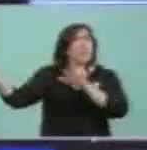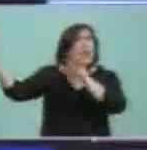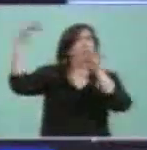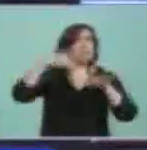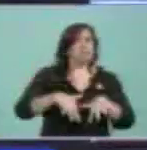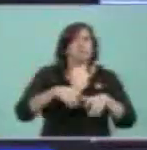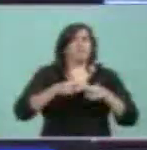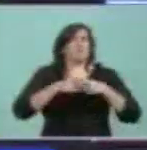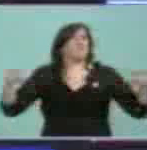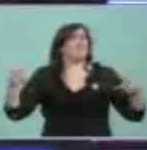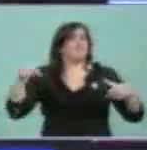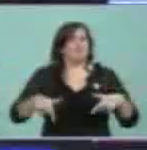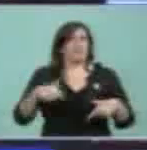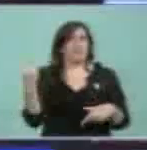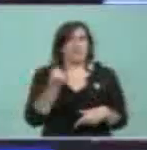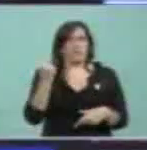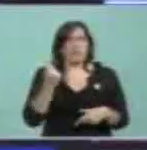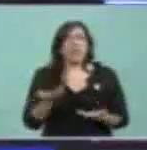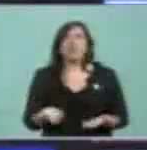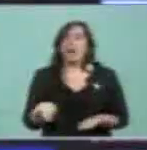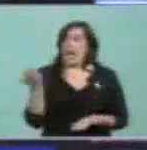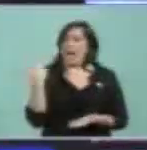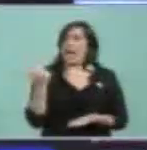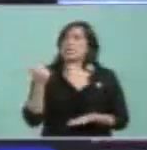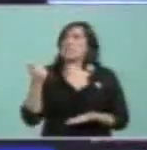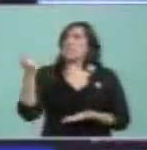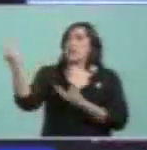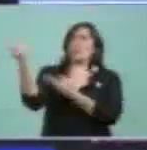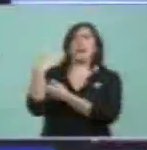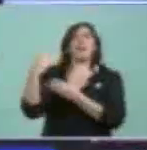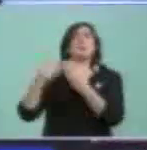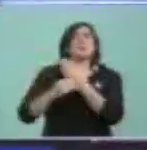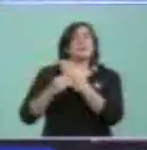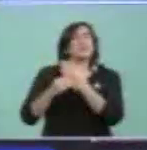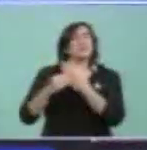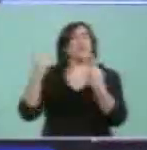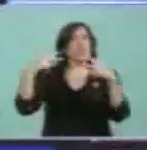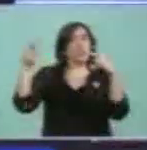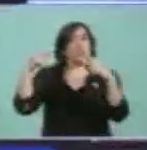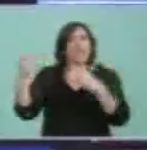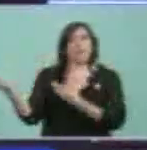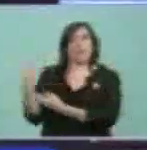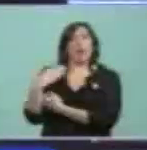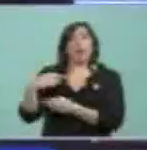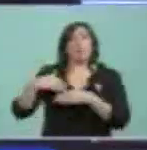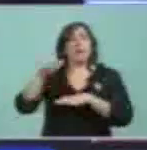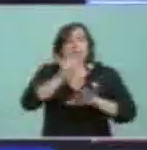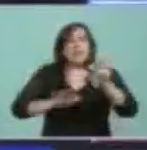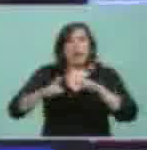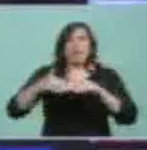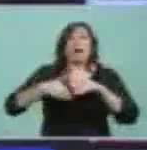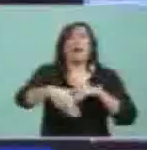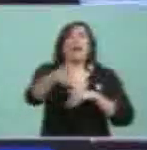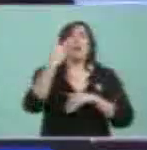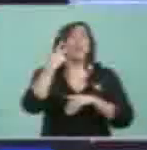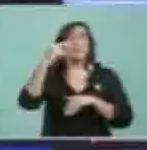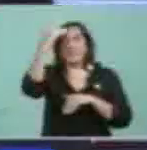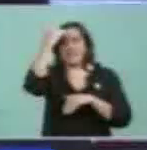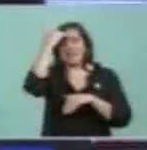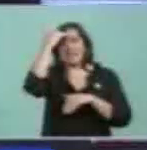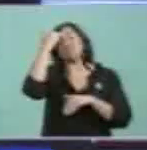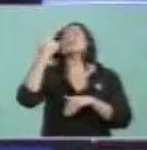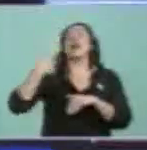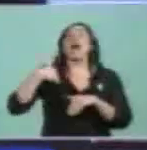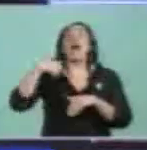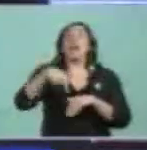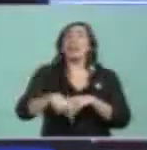me decía ayer, me mandaba una nota el Ministro de Turismo para el año 2015, la Argentina en